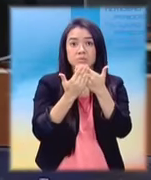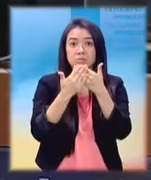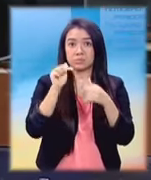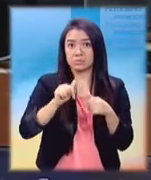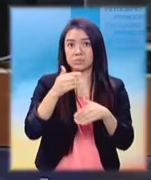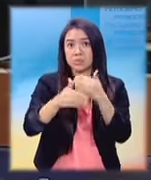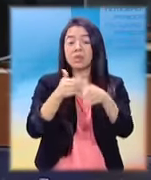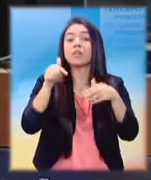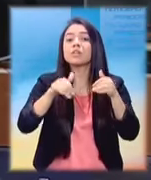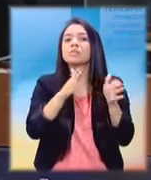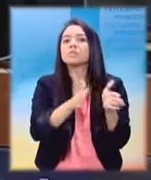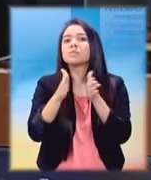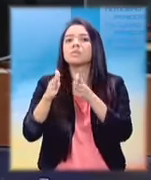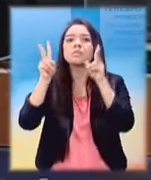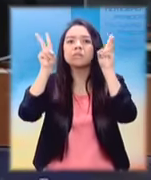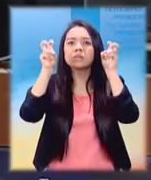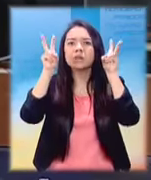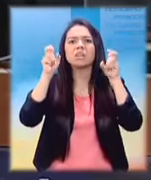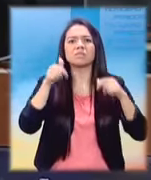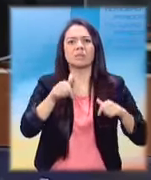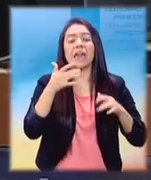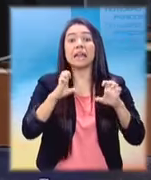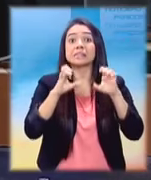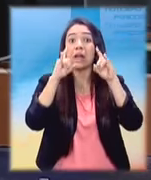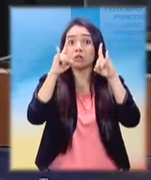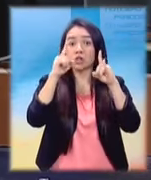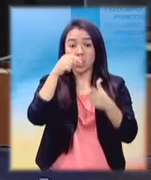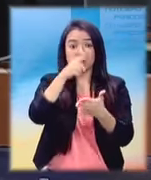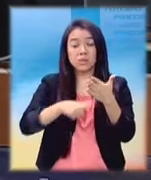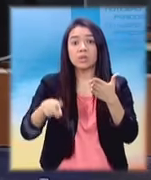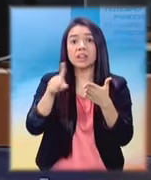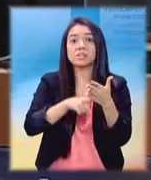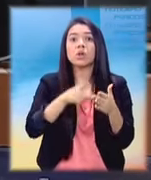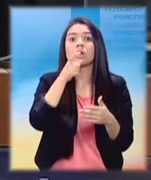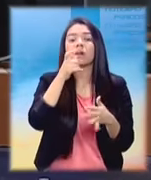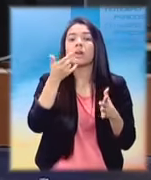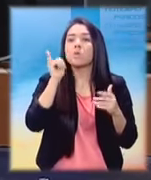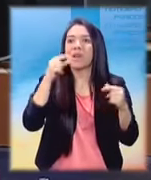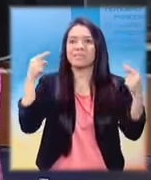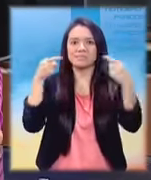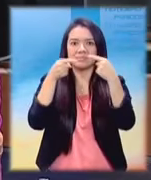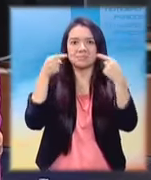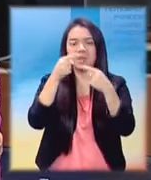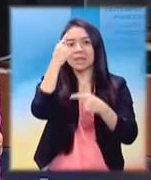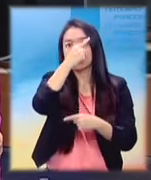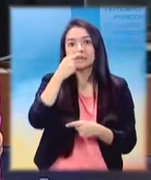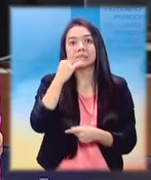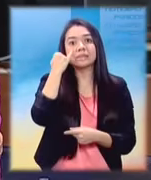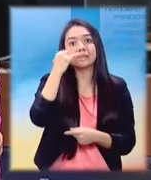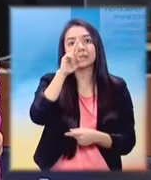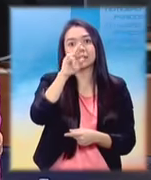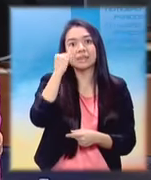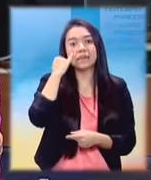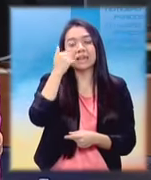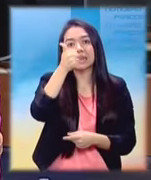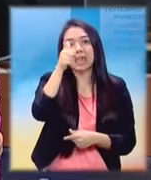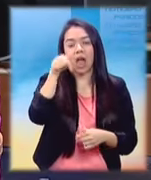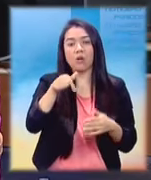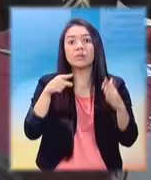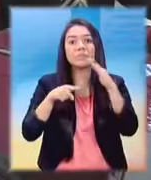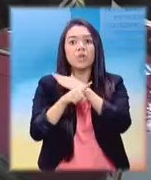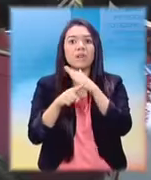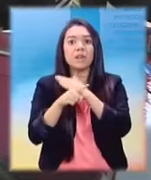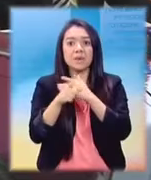otros temas que han tomado prioridad en Estados Unidos, como el conflicto en Siria y ahora la crisis política por las finanzas.